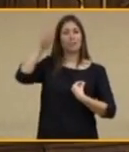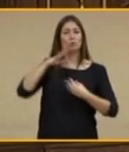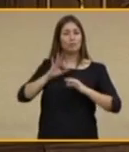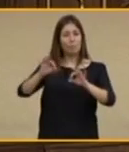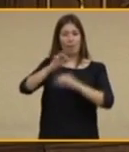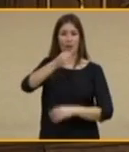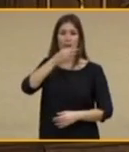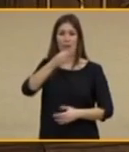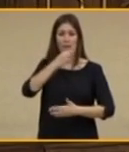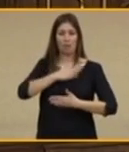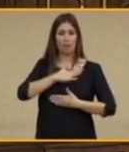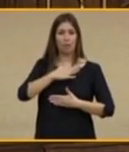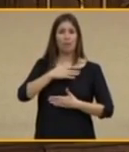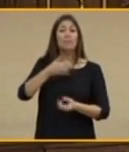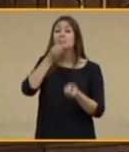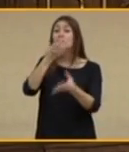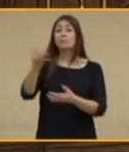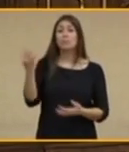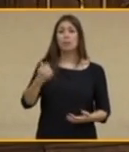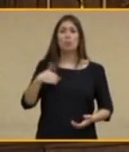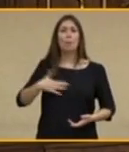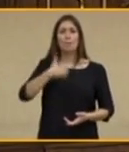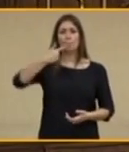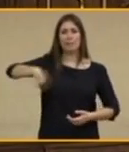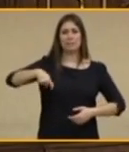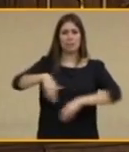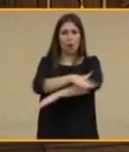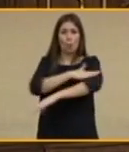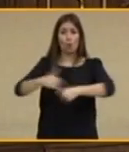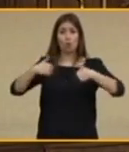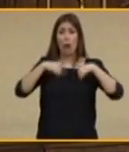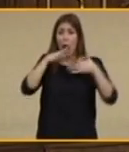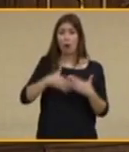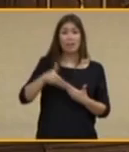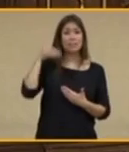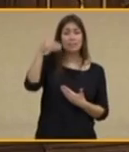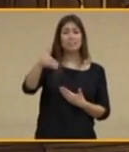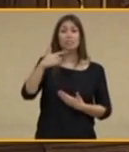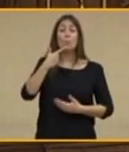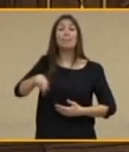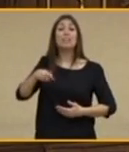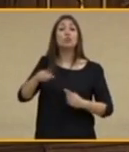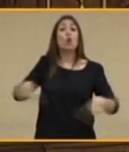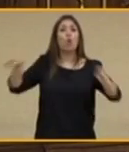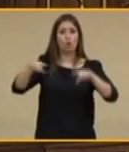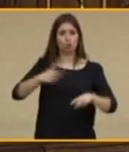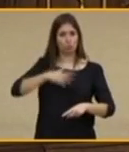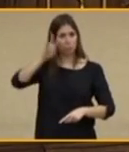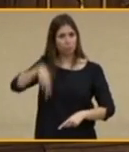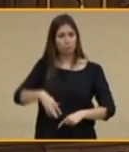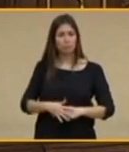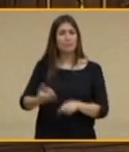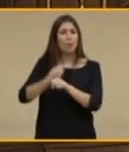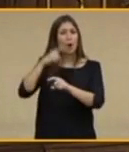transmitirles que como presidente del gobierno soy y seré el presidente de todos. Trabajo por el bienestar de